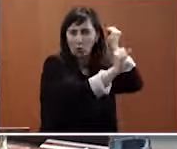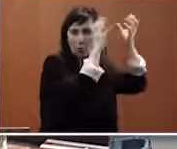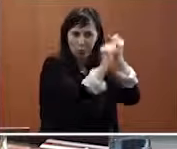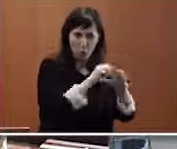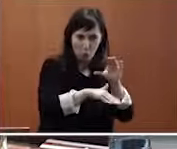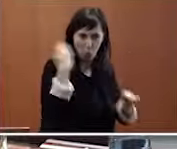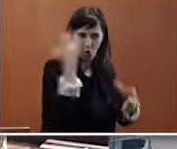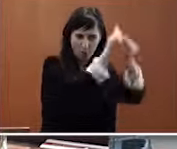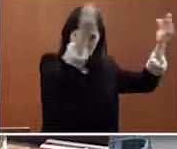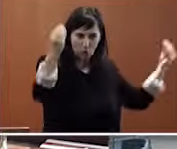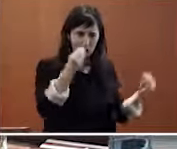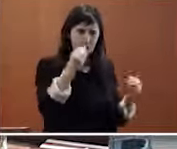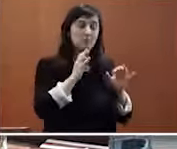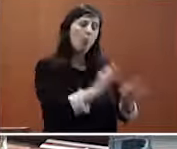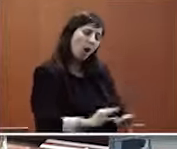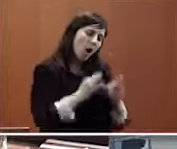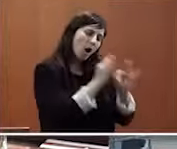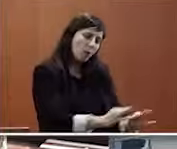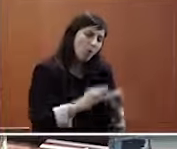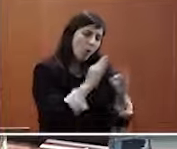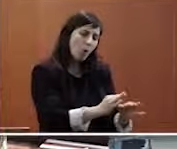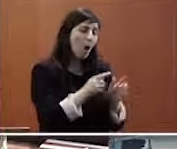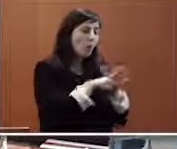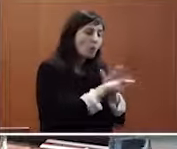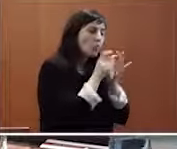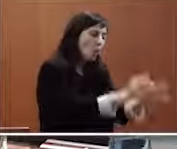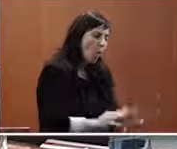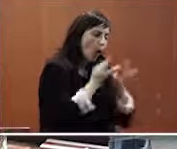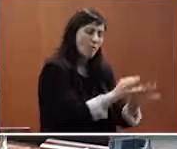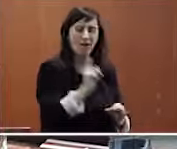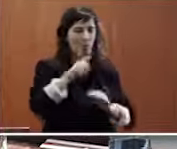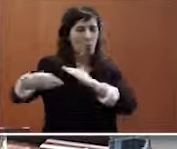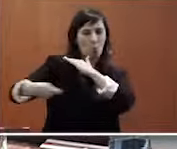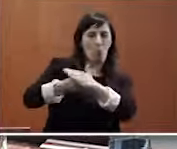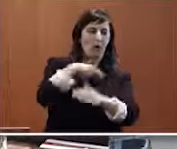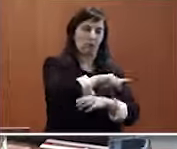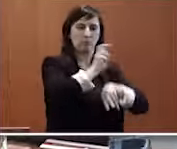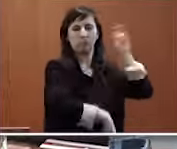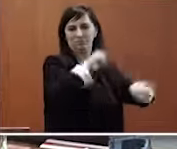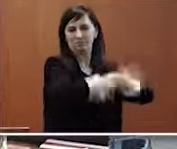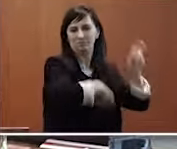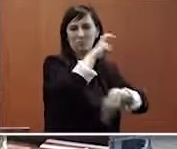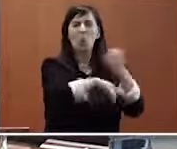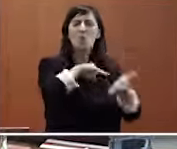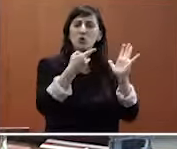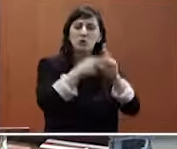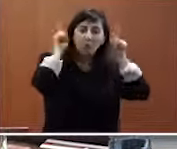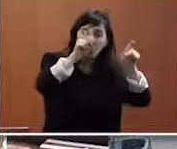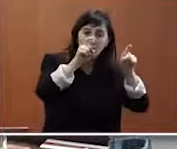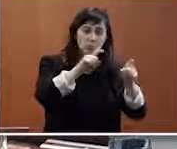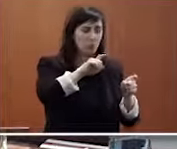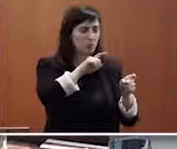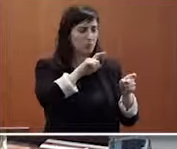por outro lado, para levar a cabo procesos específicos, senón que é de generar, sobre todo, proyectos educativos que